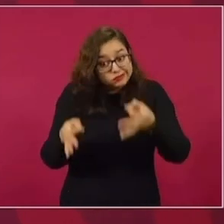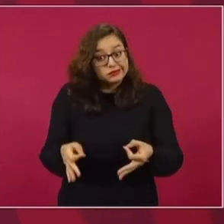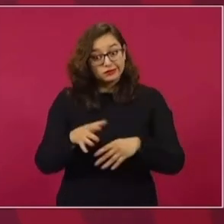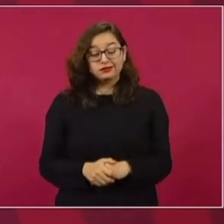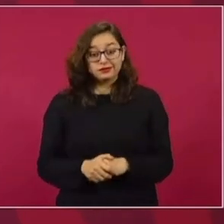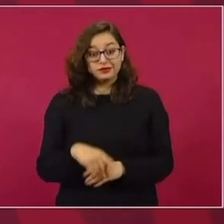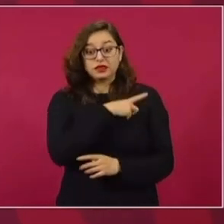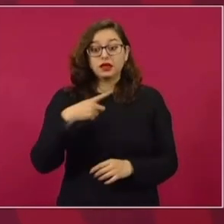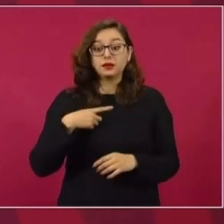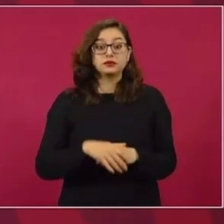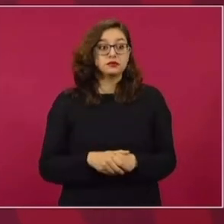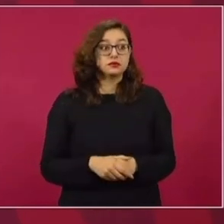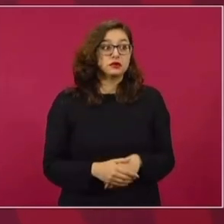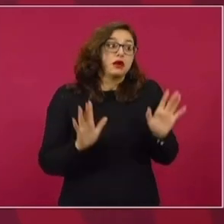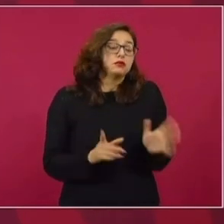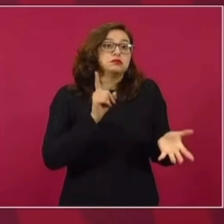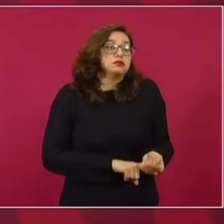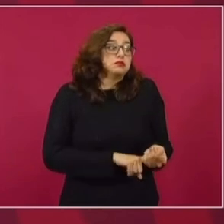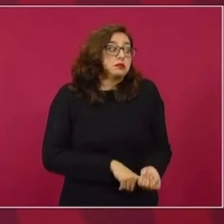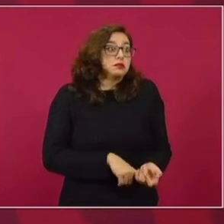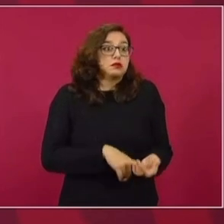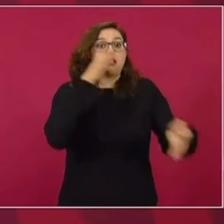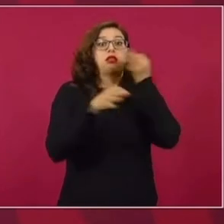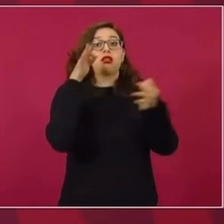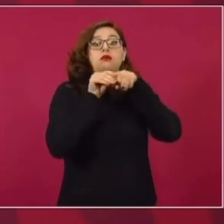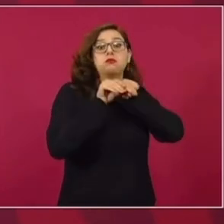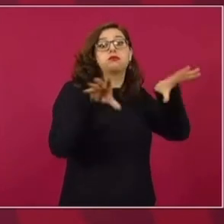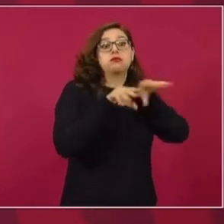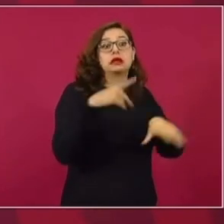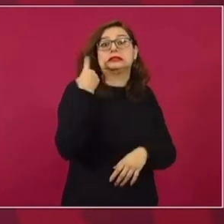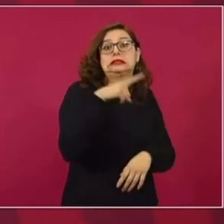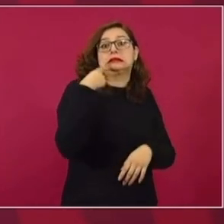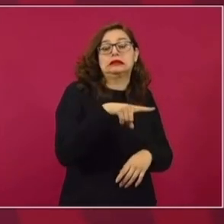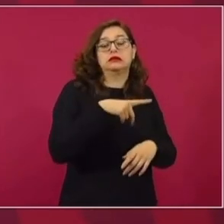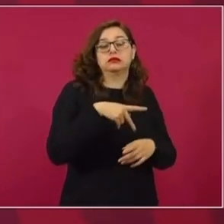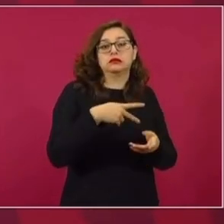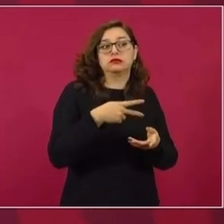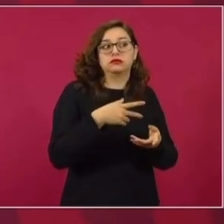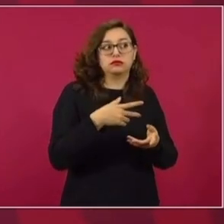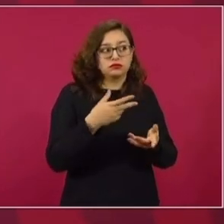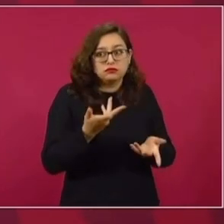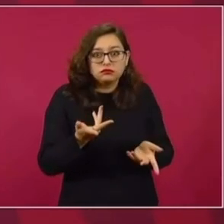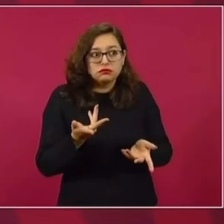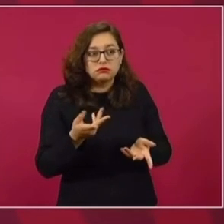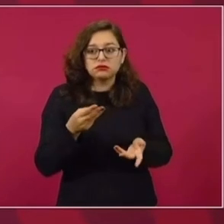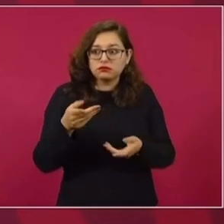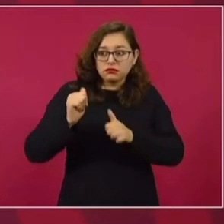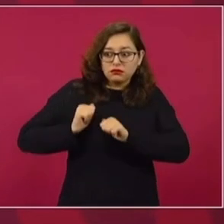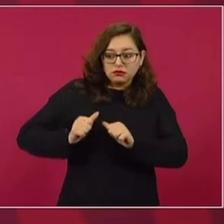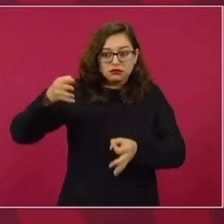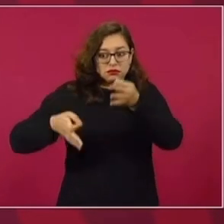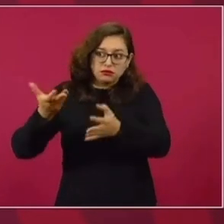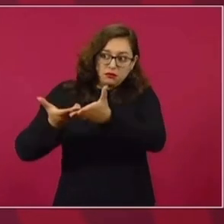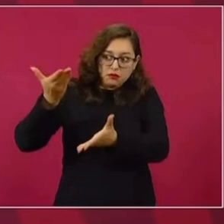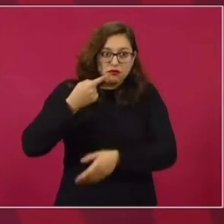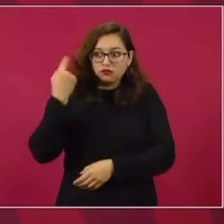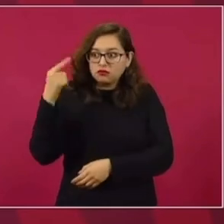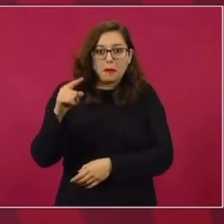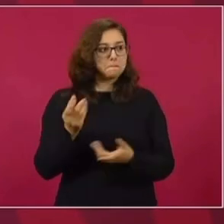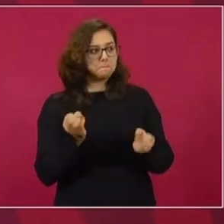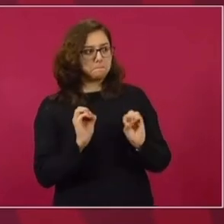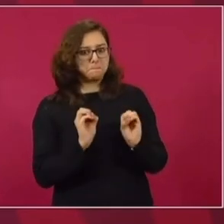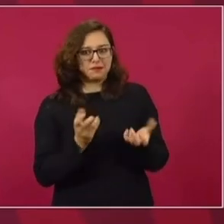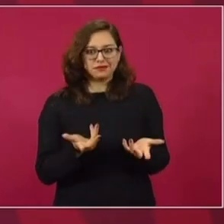en la denuncia pública. Hay condiciones para denunciar judicialmente a quien